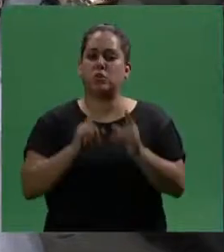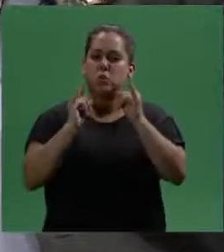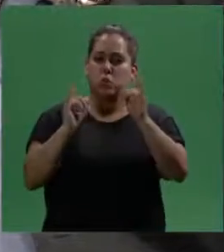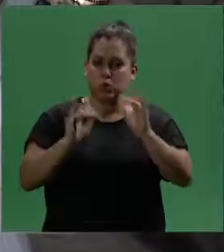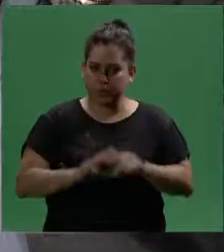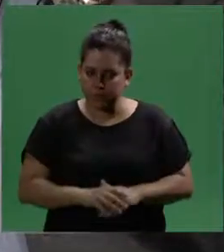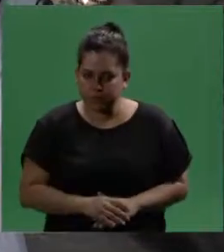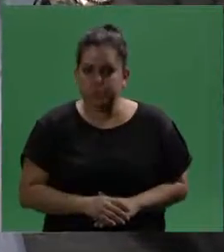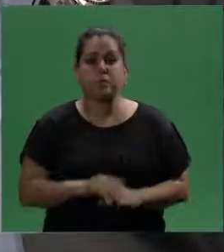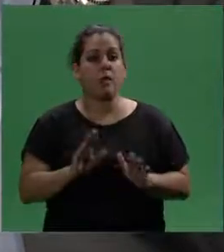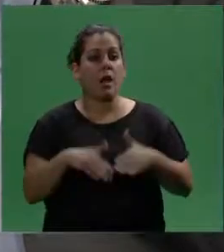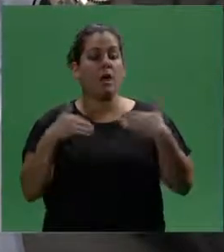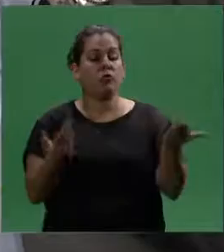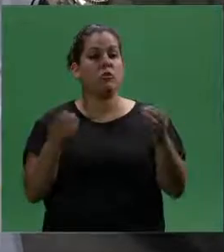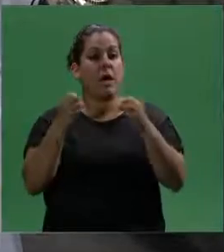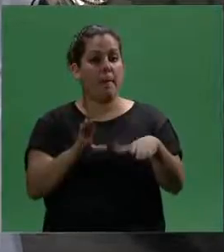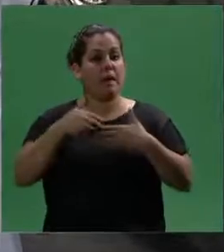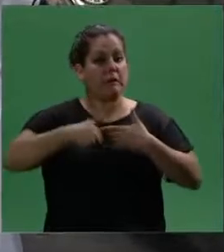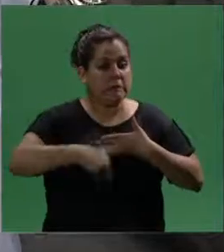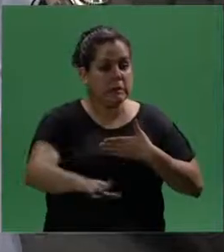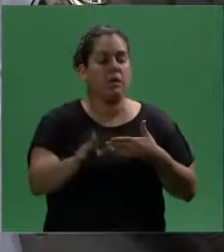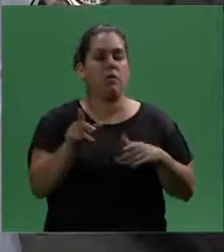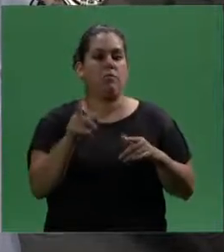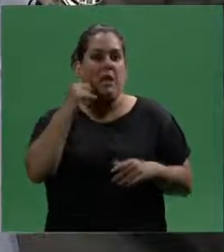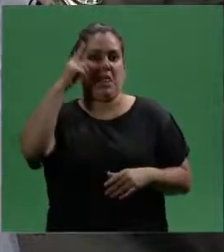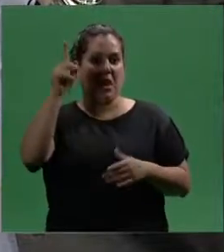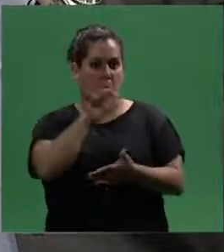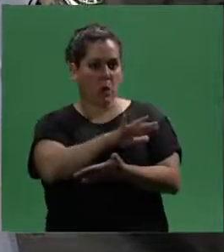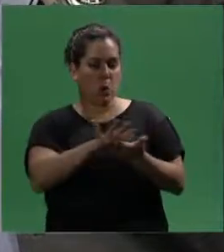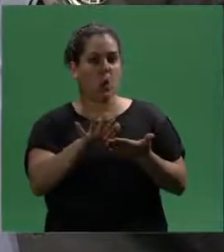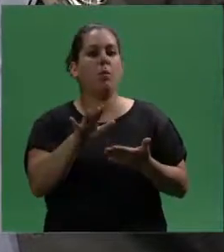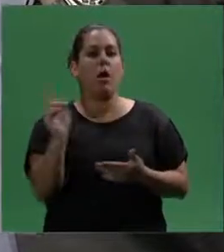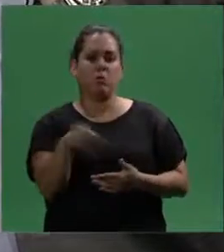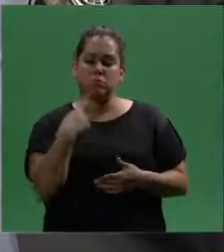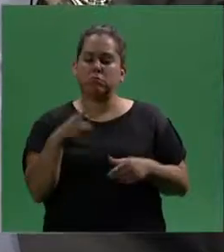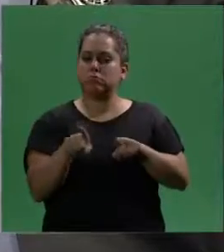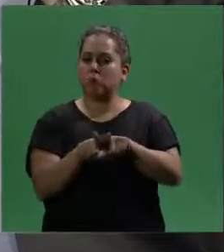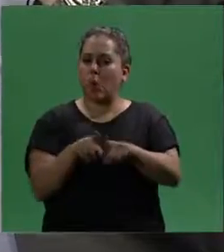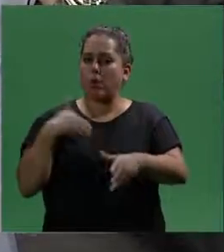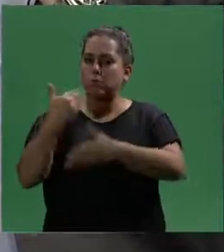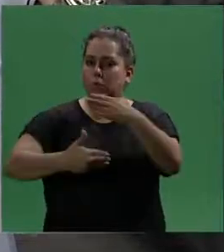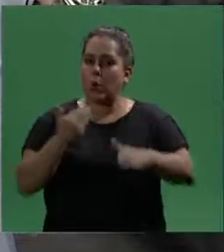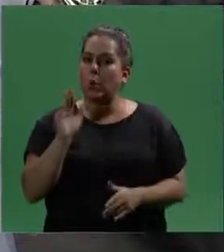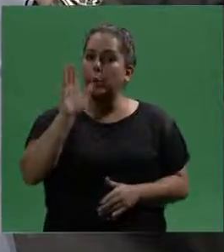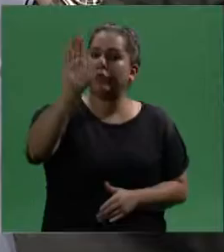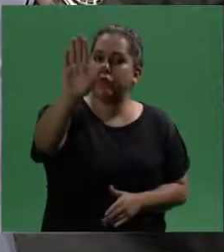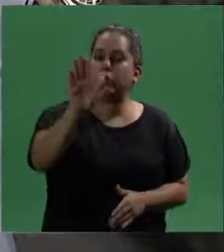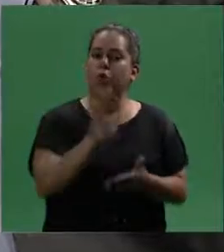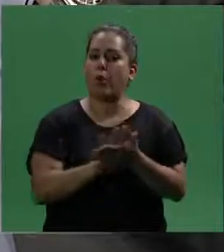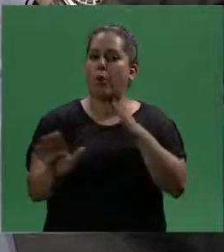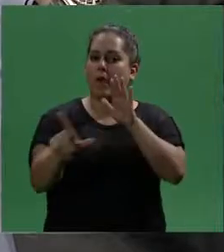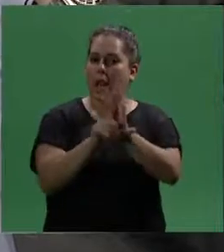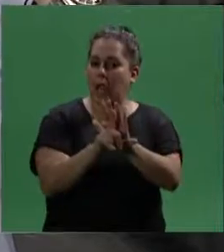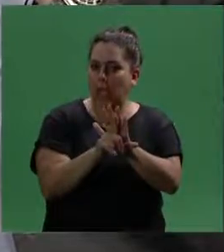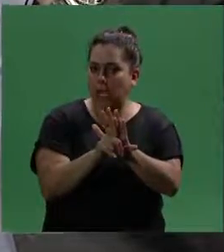de decisión. Entonces, a partir de este nuevo paradigma, estamos construyendo hacia el futuro una